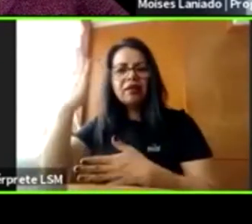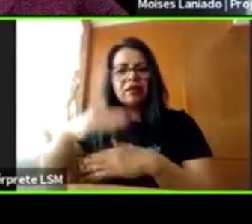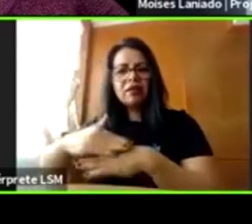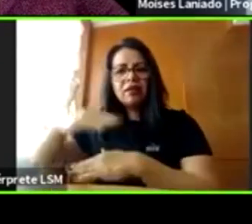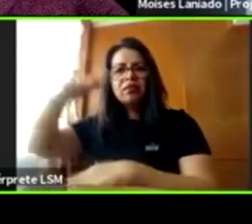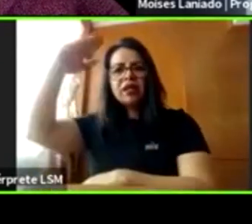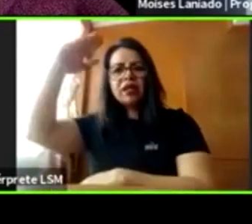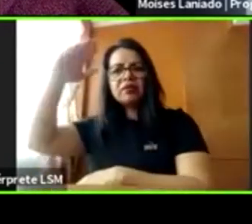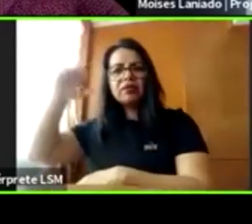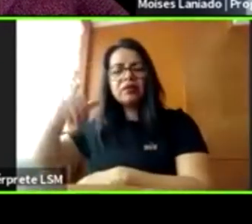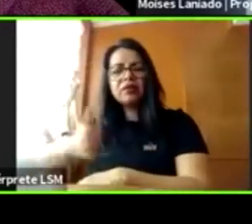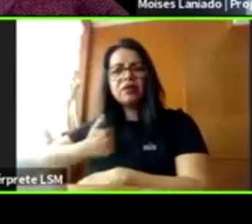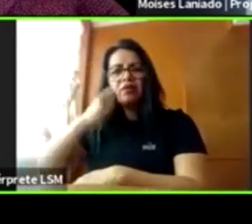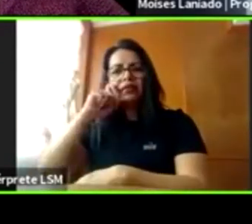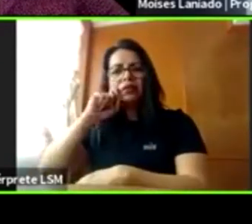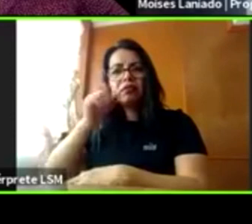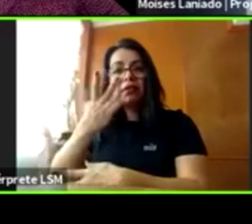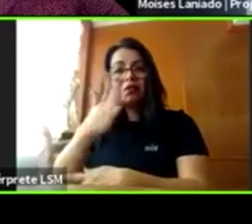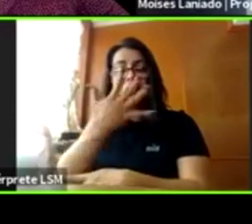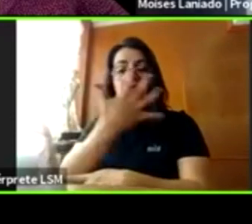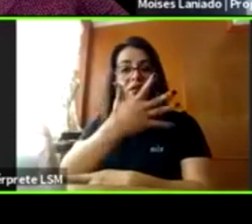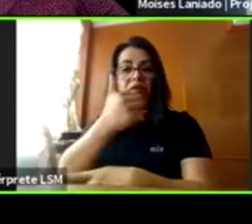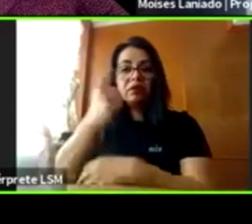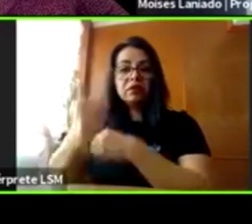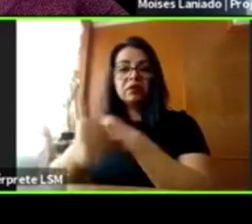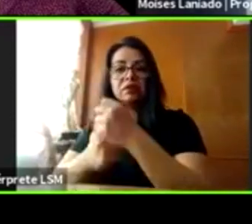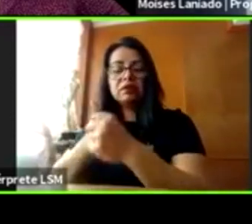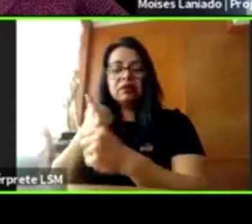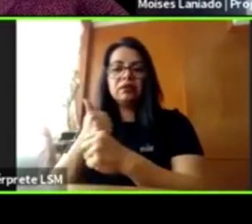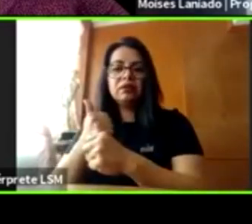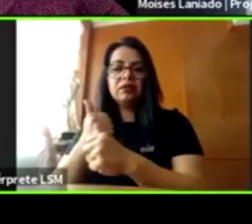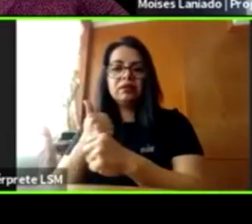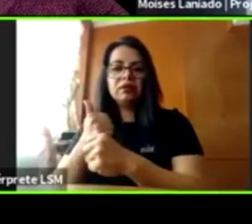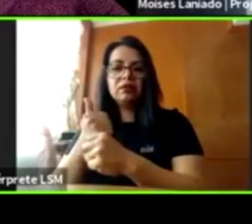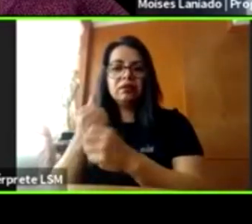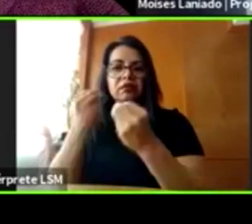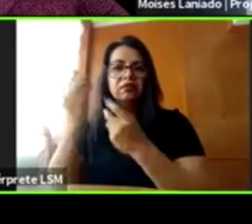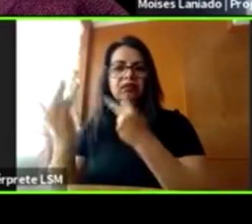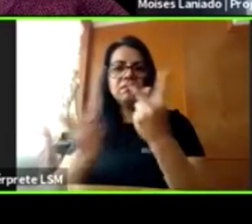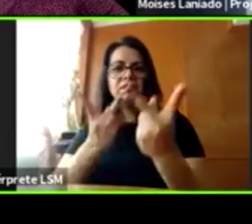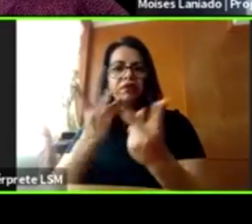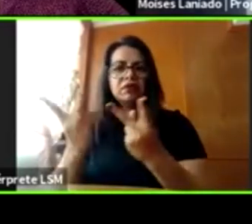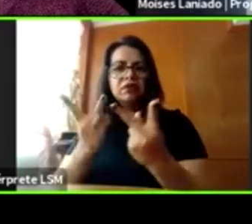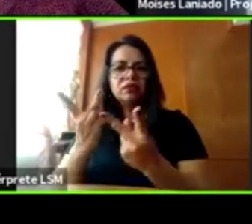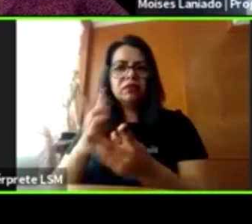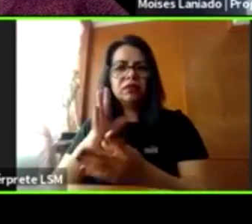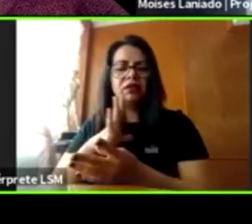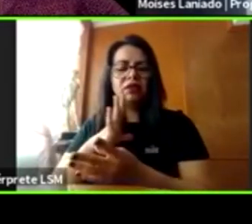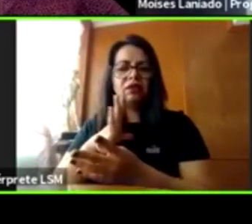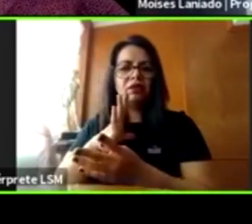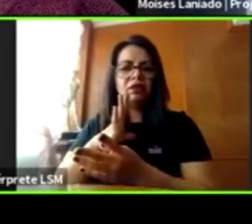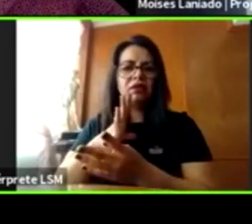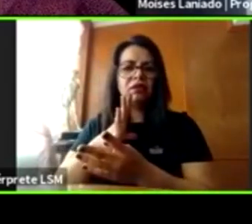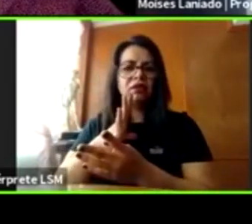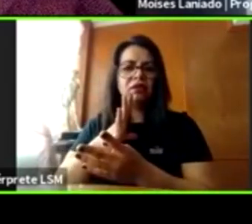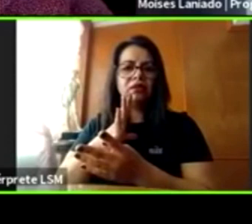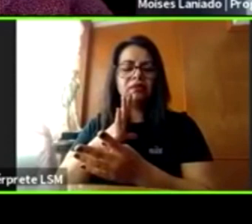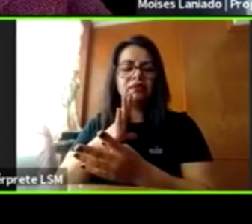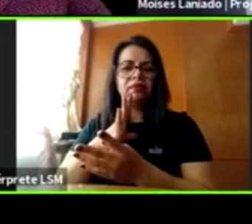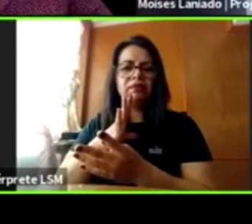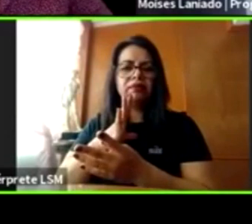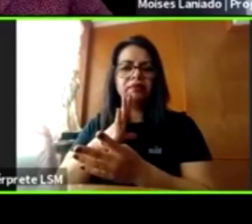sexuales entre los cinco y los seis años. Y creo que la mayoría de las preguntas de este conversatorio, de la gente que nos está haciendo llegar a través de redes sociales,